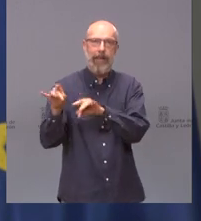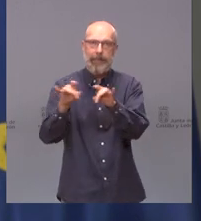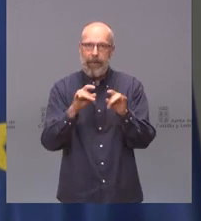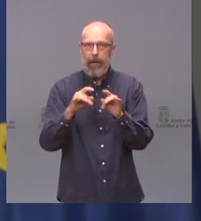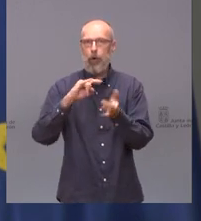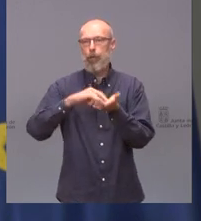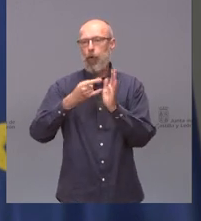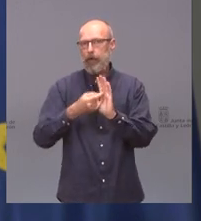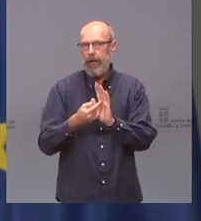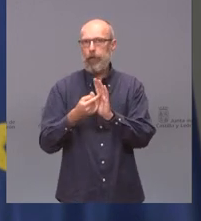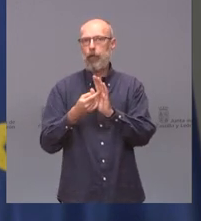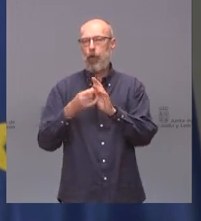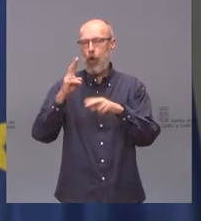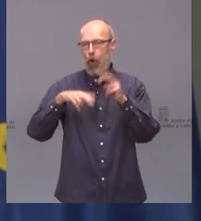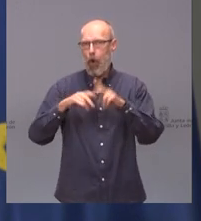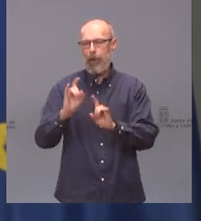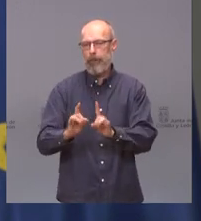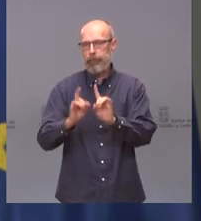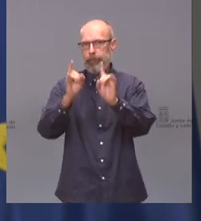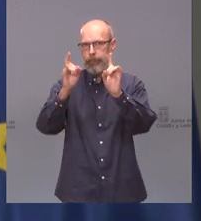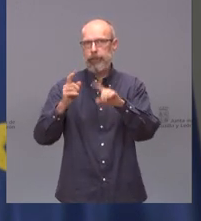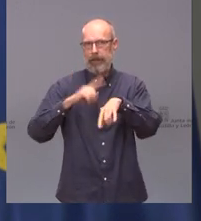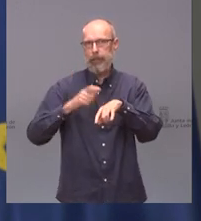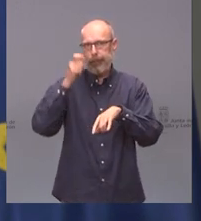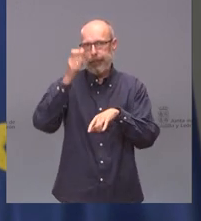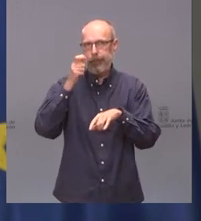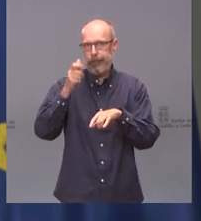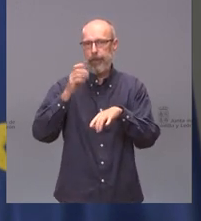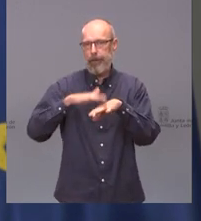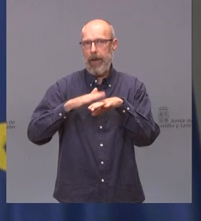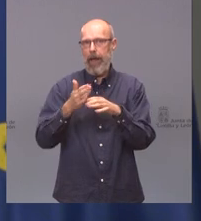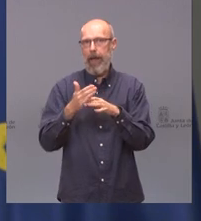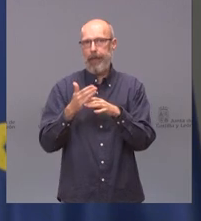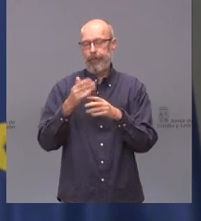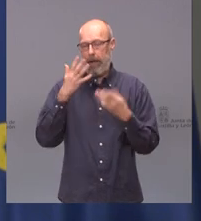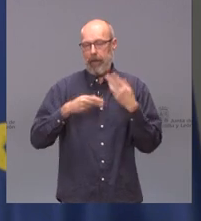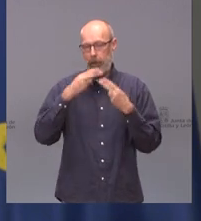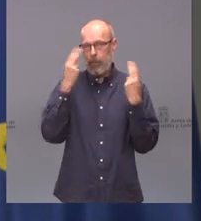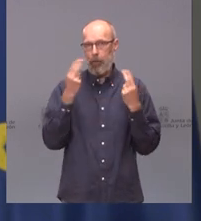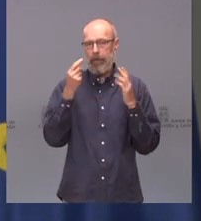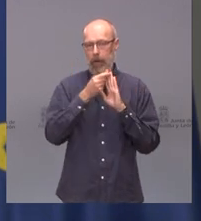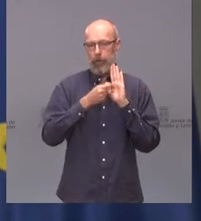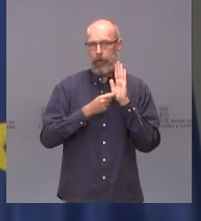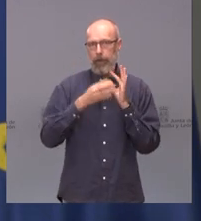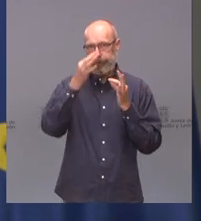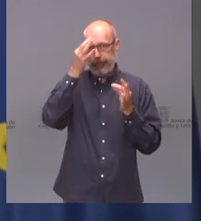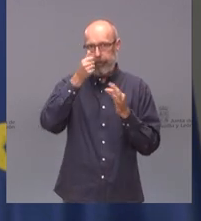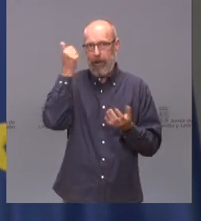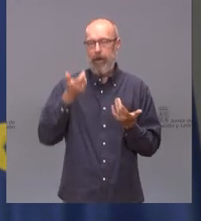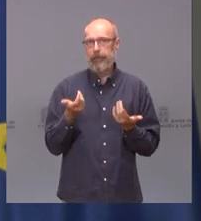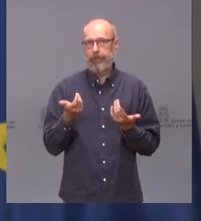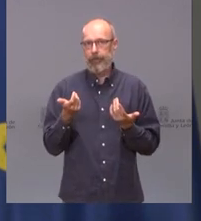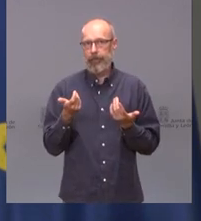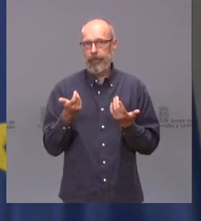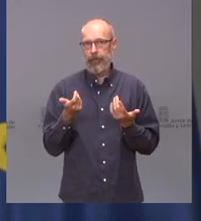proyecto, de aprobar las obras, los requerimientos que son obligados para una administración pública que no son naturalmente los mismos